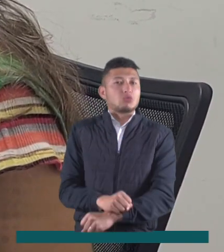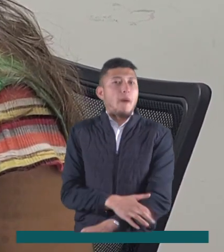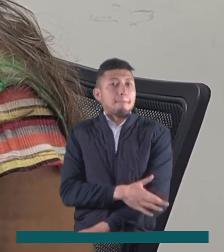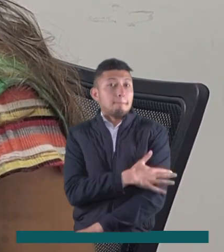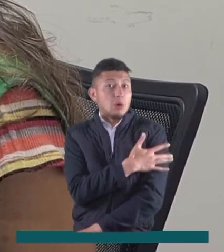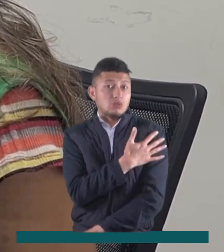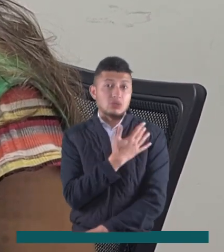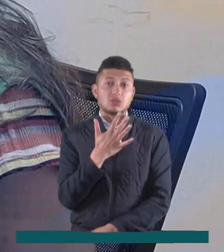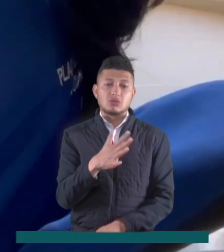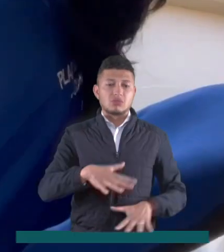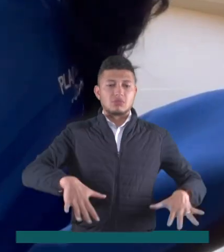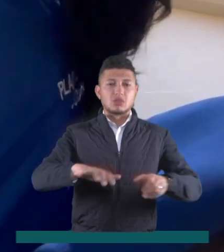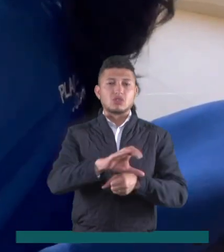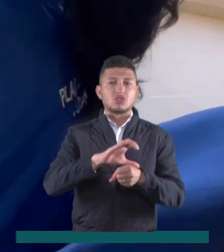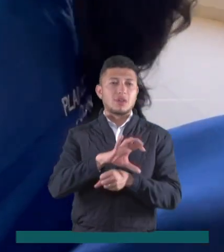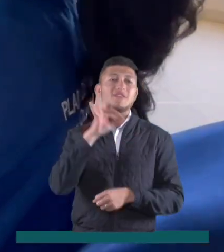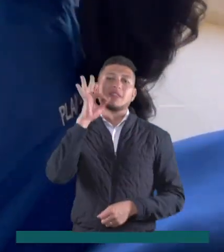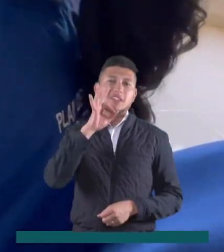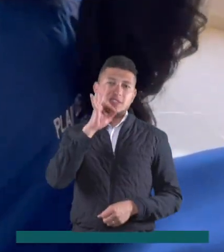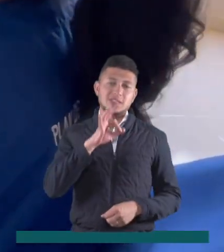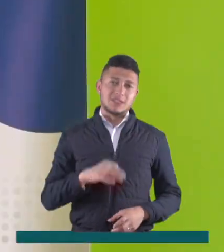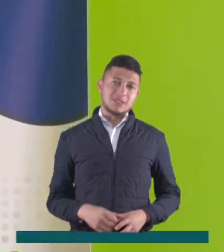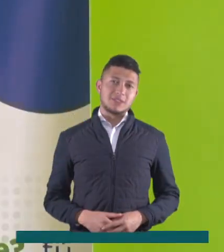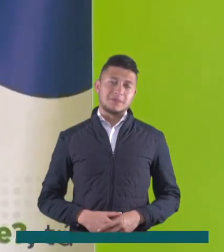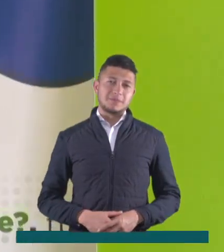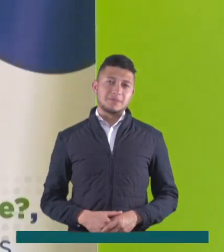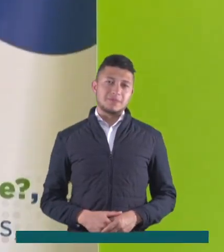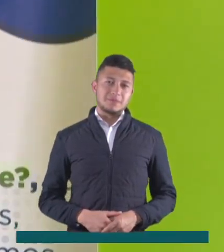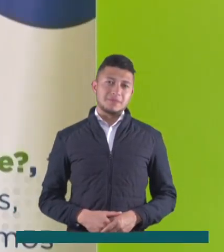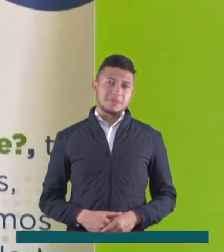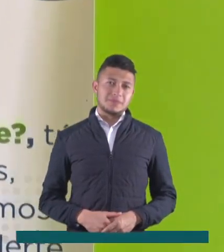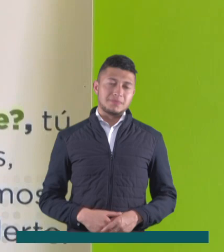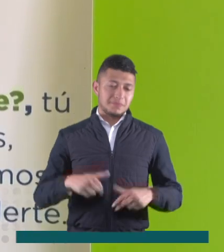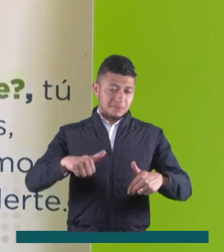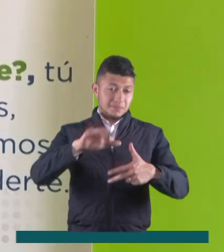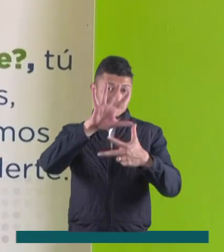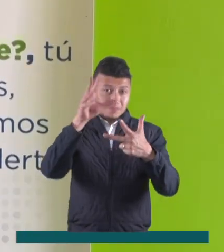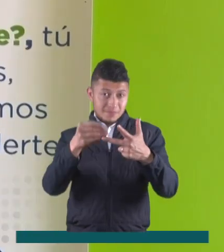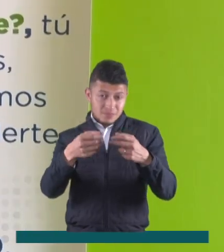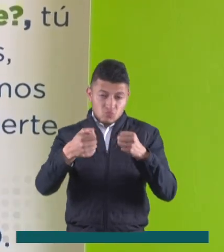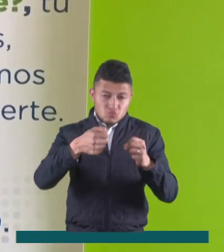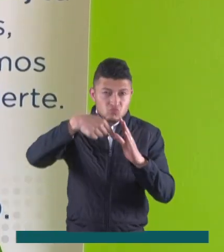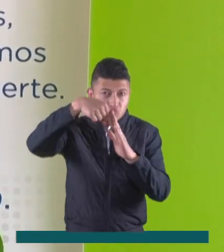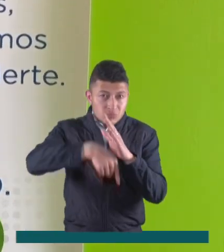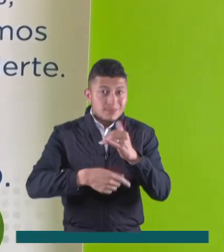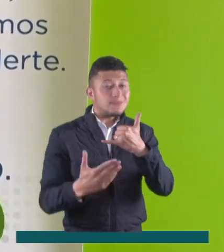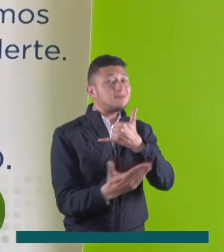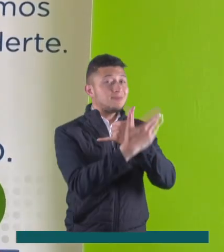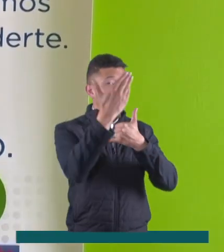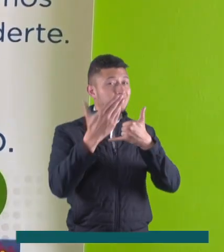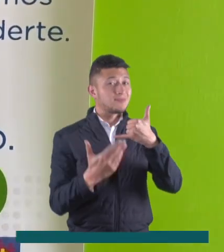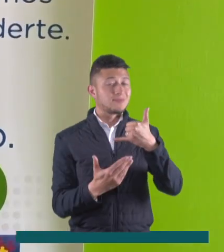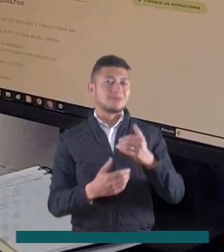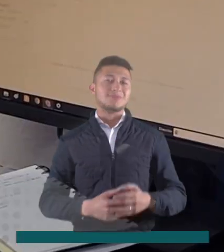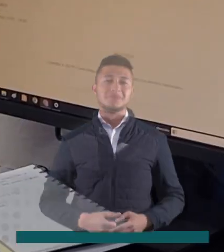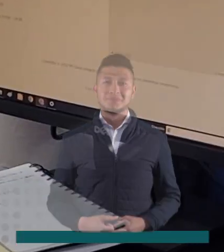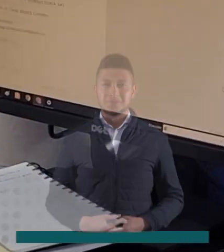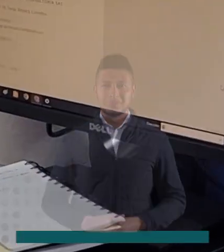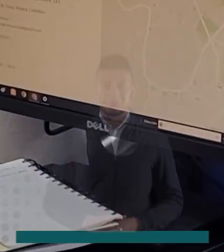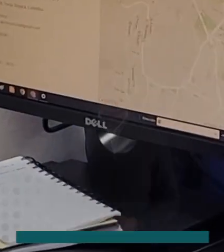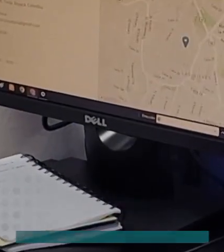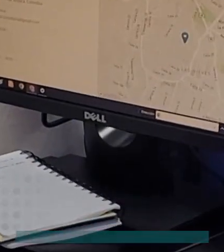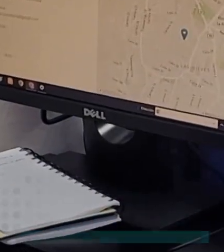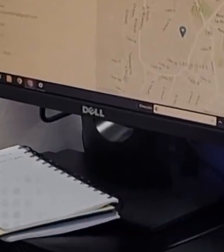de apoyo emocional que opera en la ciudad de Villavicencio. Estamos en Enlace 13, periodismo a profundidad en nuestras